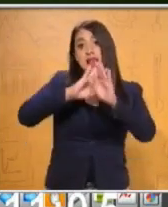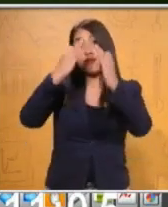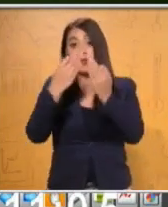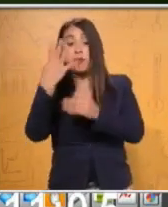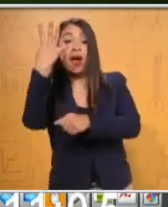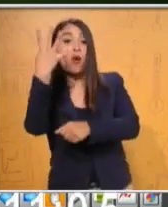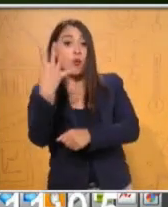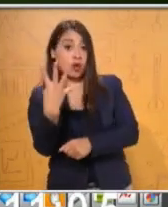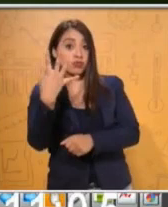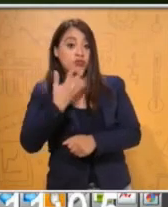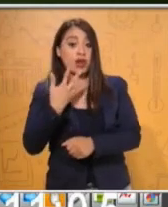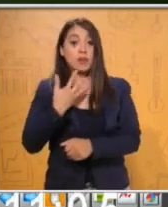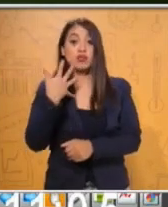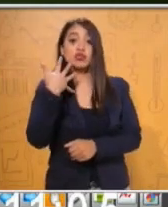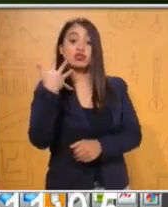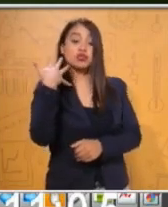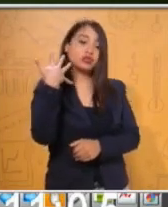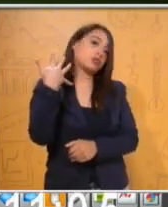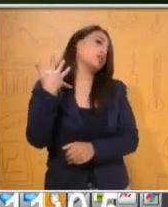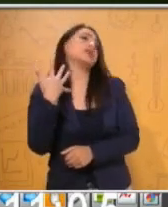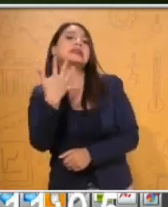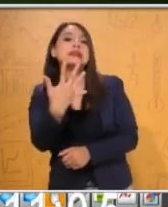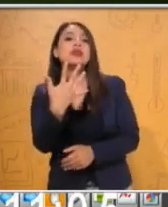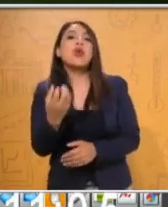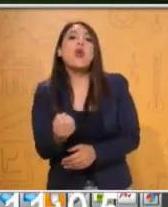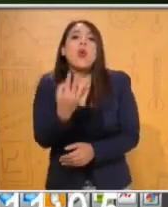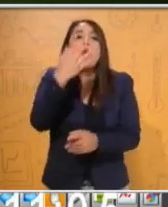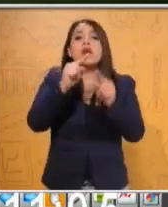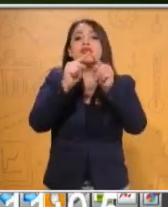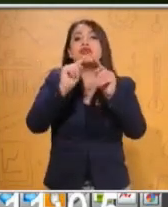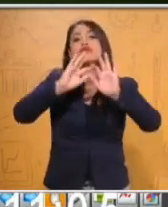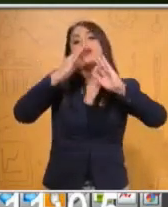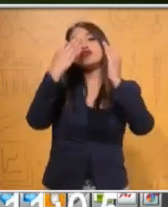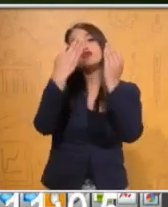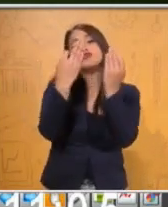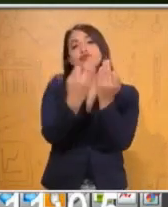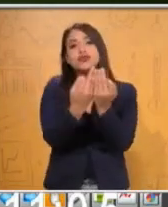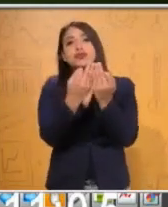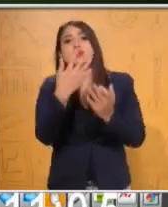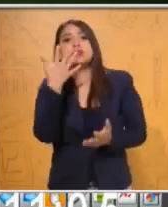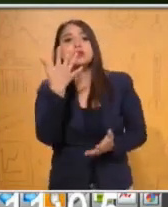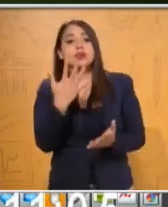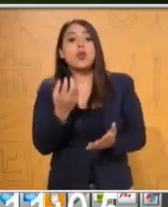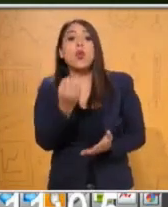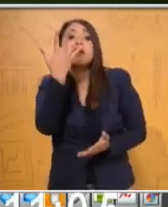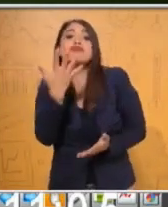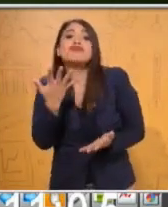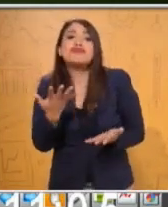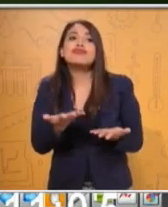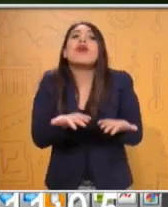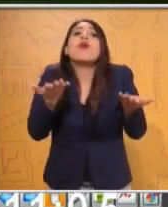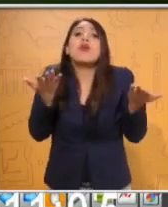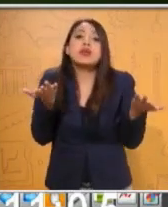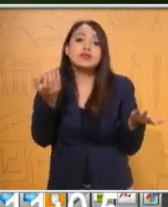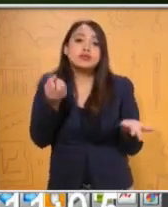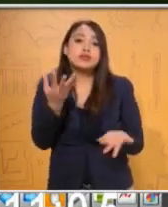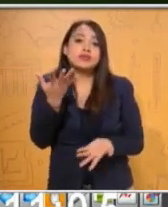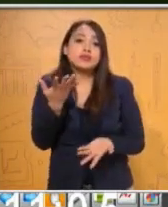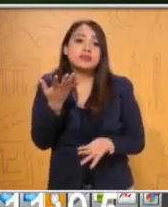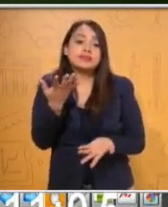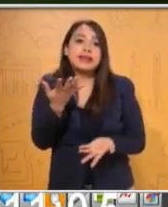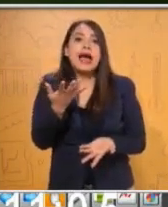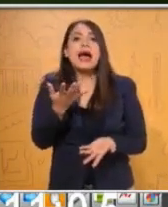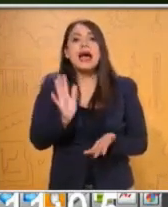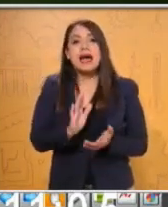cuadritos tendríamos en la figura 5? Para la figura 5 tendría seis